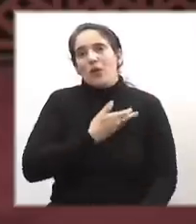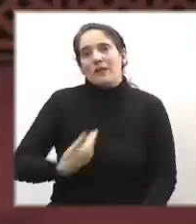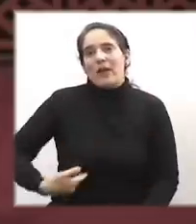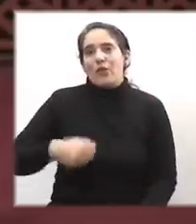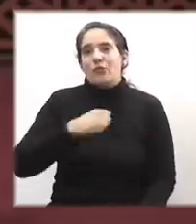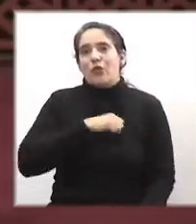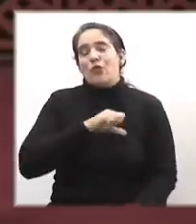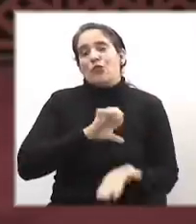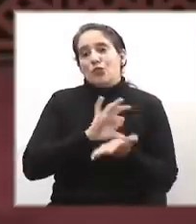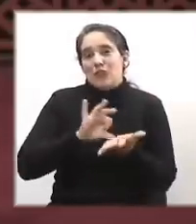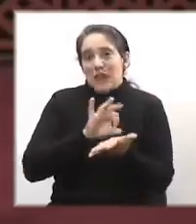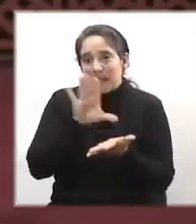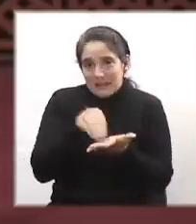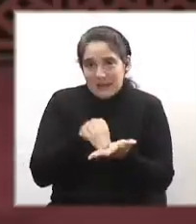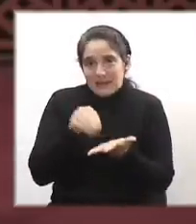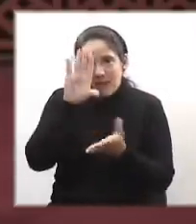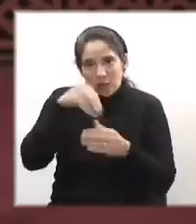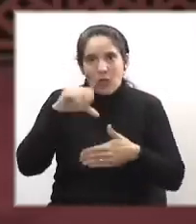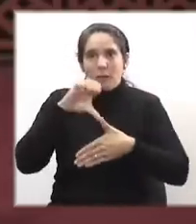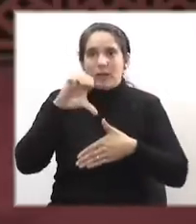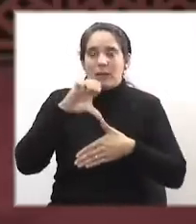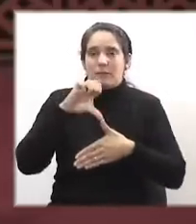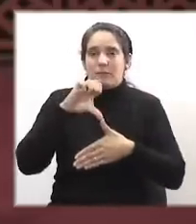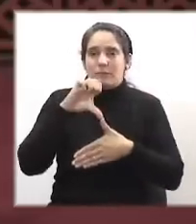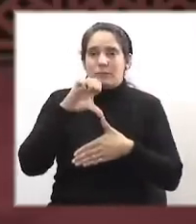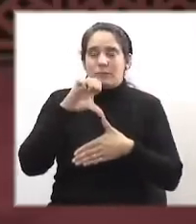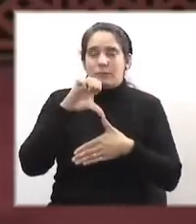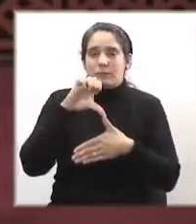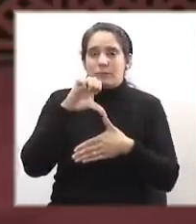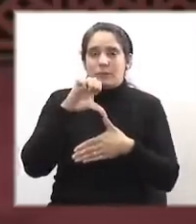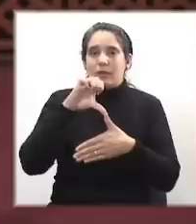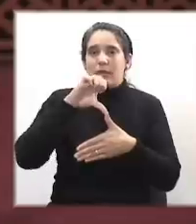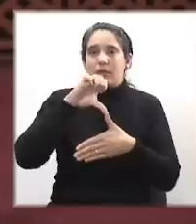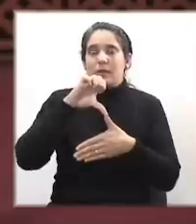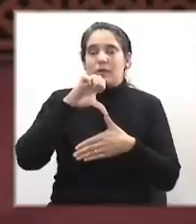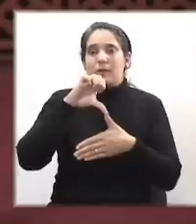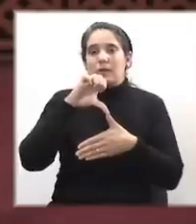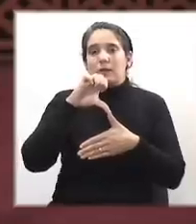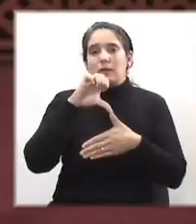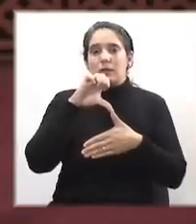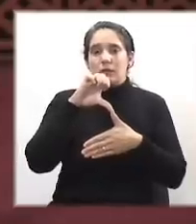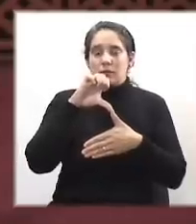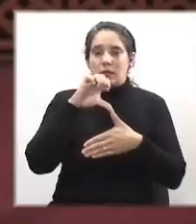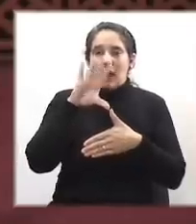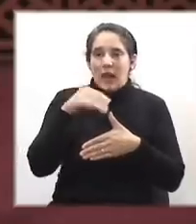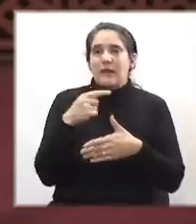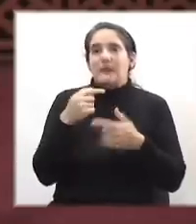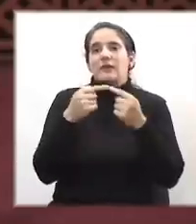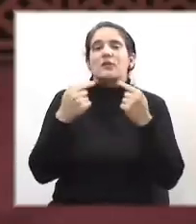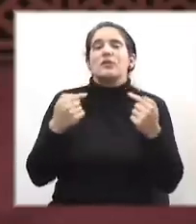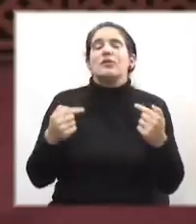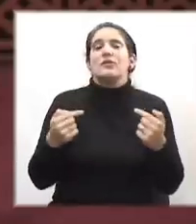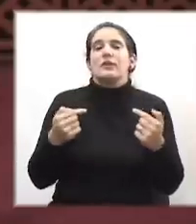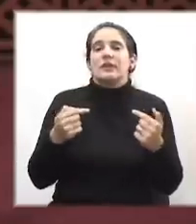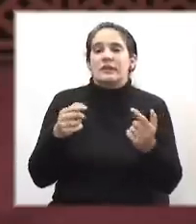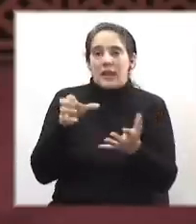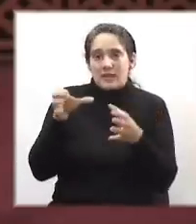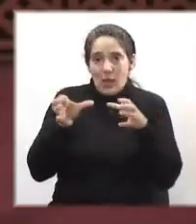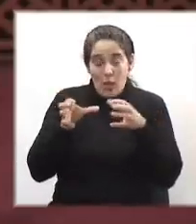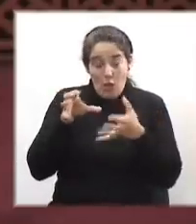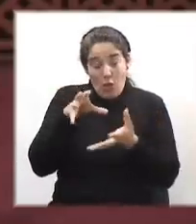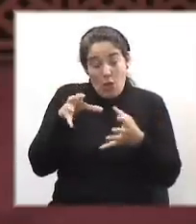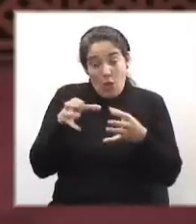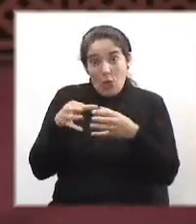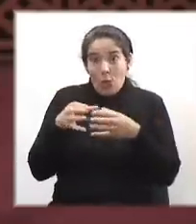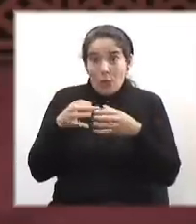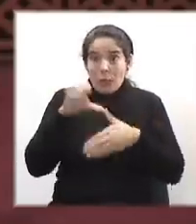América Latina. Estuvo compuesta por diversos movimientos de izquierda de América Latina que compartían